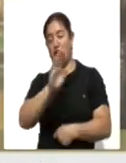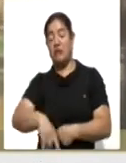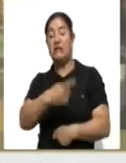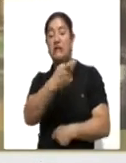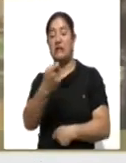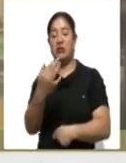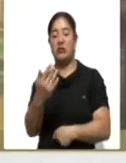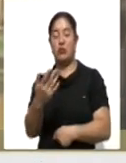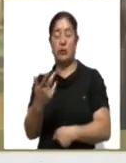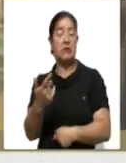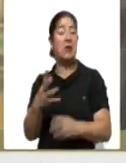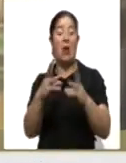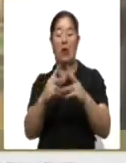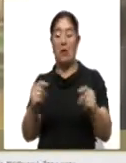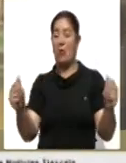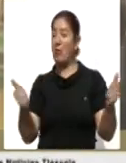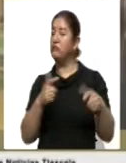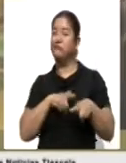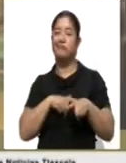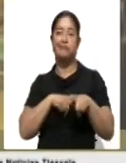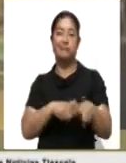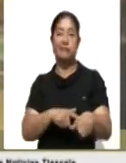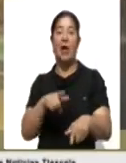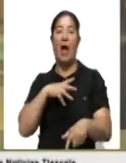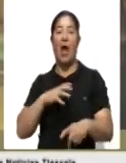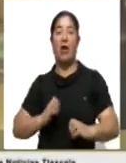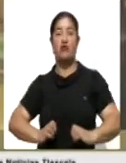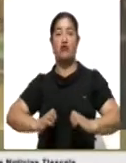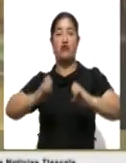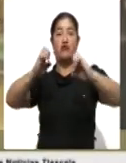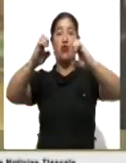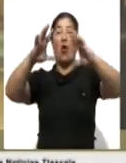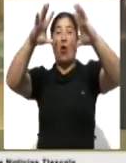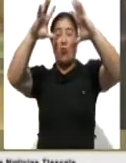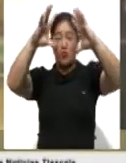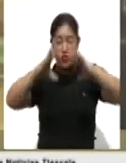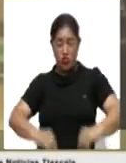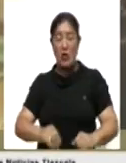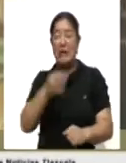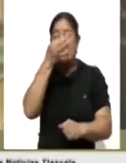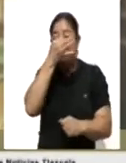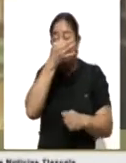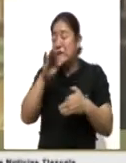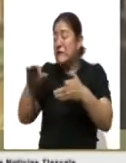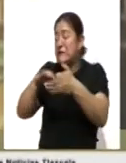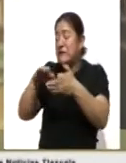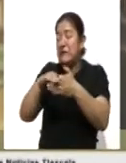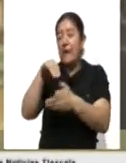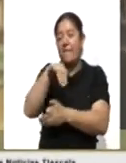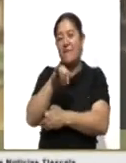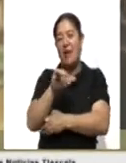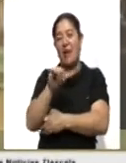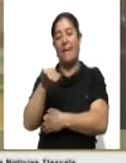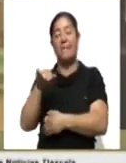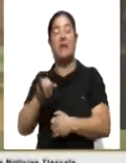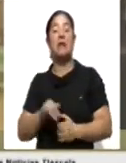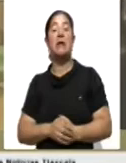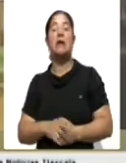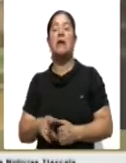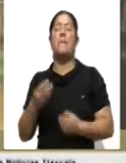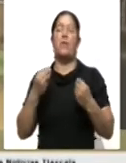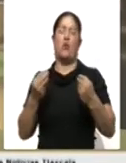personas siguen desaparecidas. Tras el derrumbe de un edificio cerca de Miami, informó la Casa Blanca. Cientos de